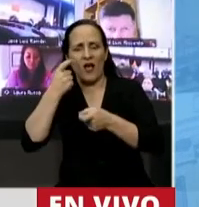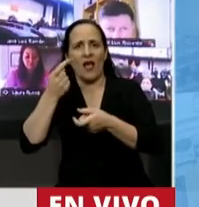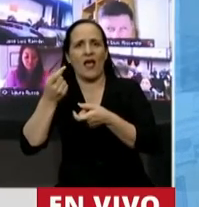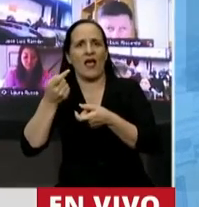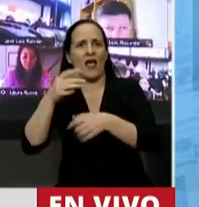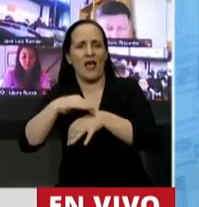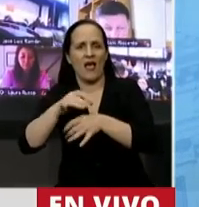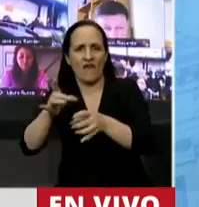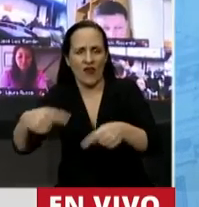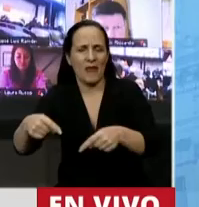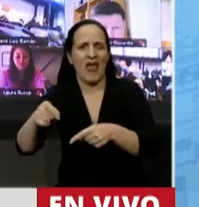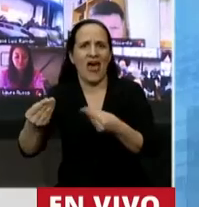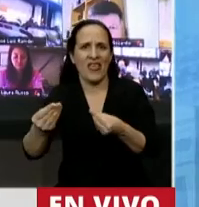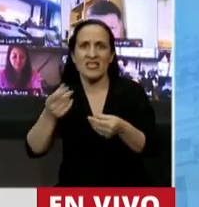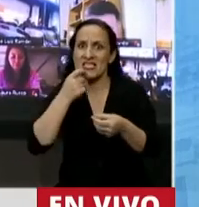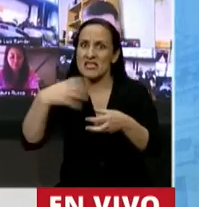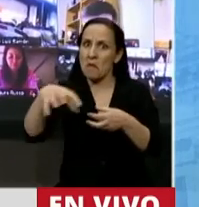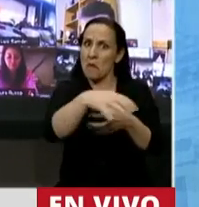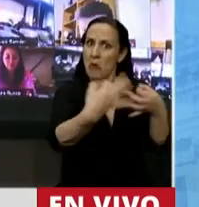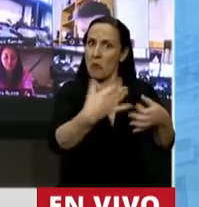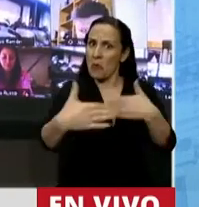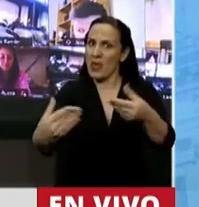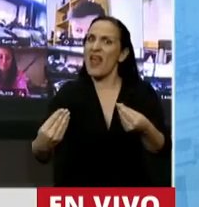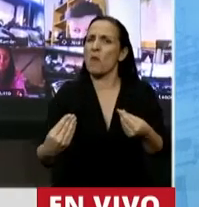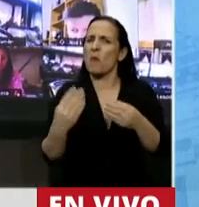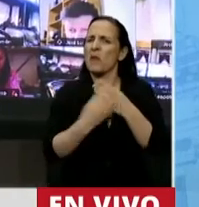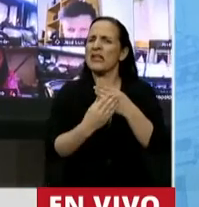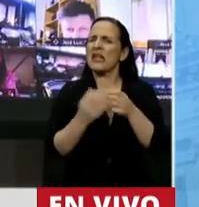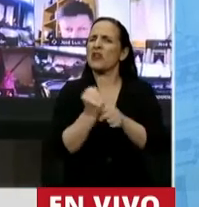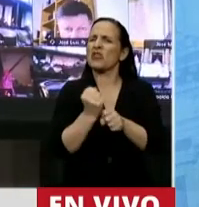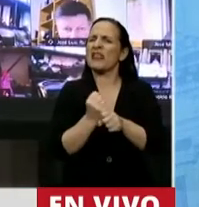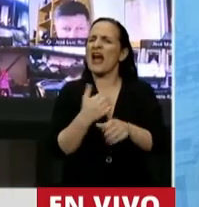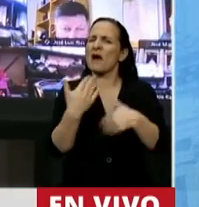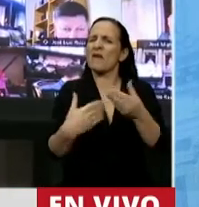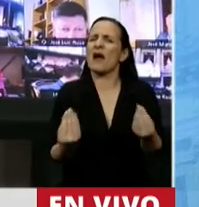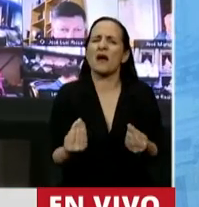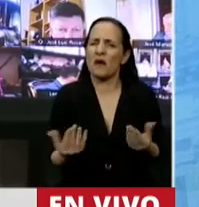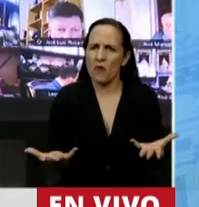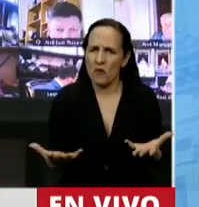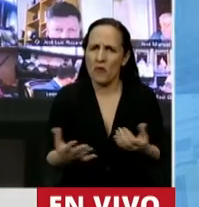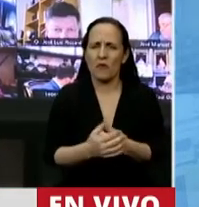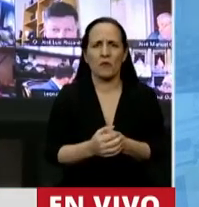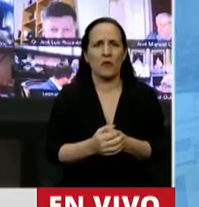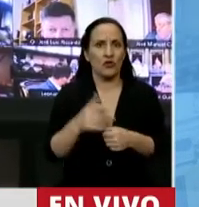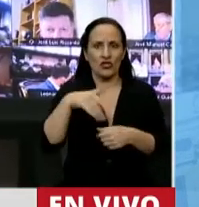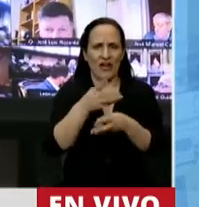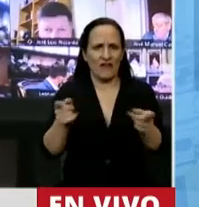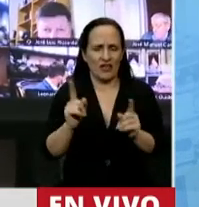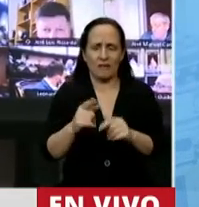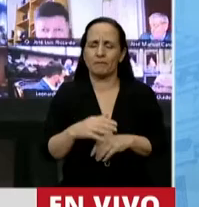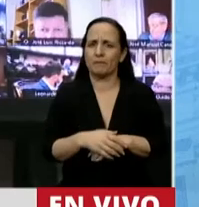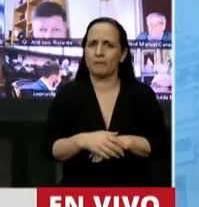caso de haberse visto afectadas, cuáles son los esfuerzos que está llevando adelante el Ministerio para su regularización. Con esto termino, Presidente. Estamos